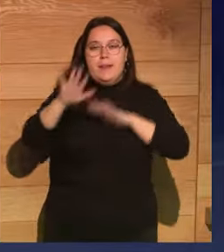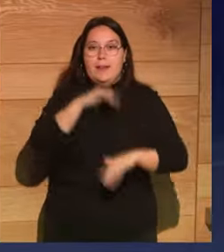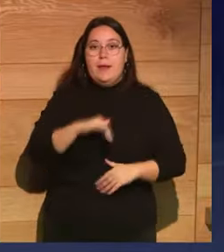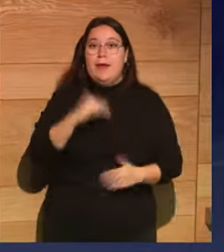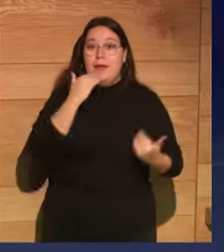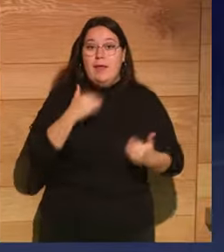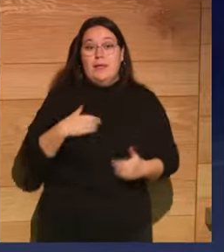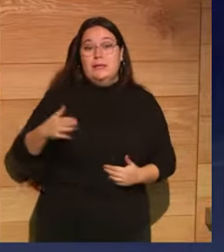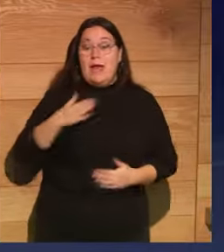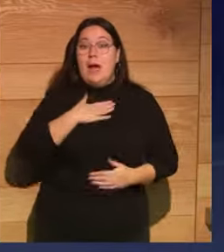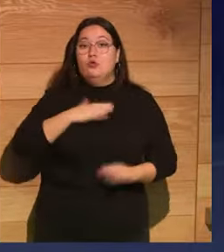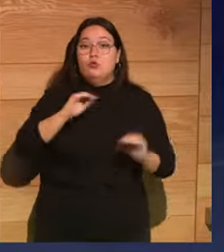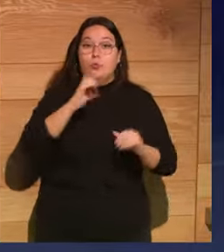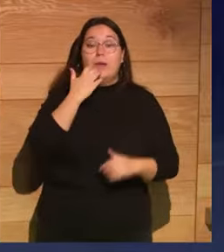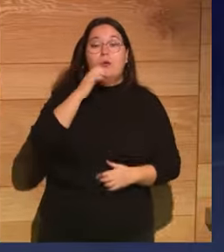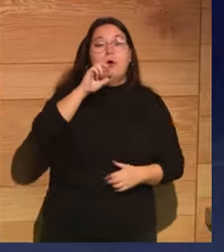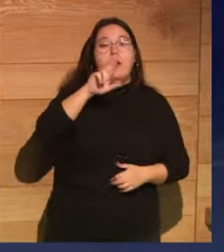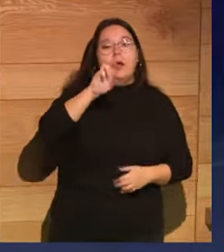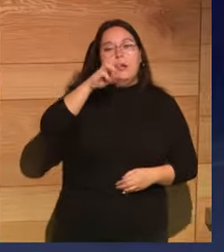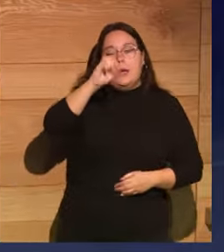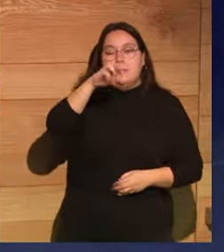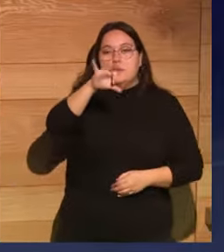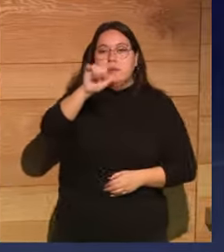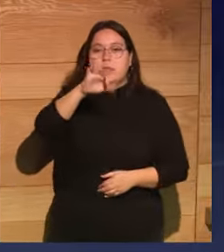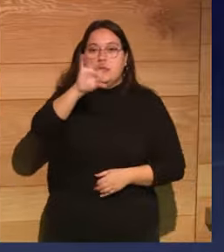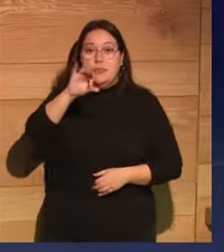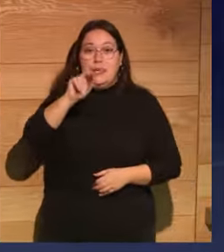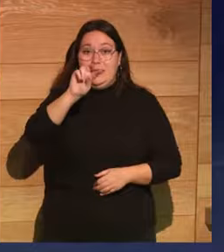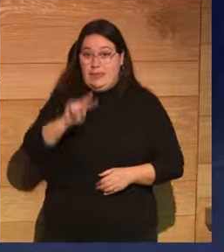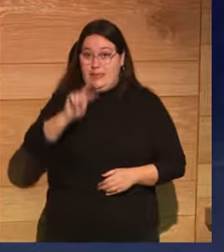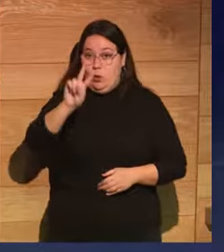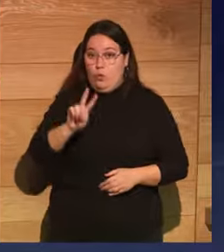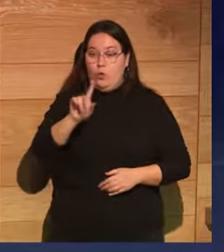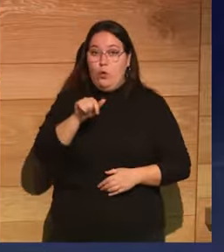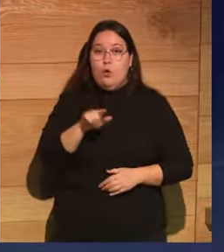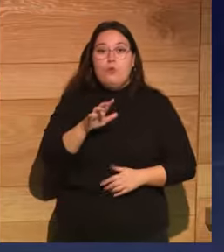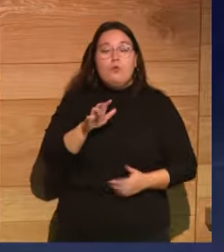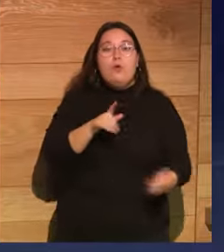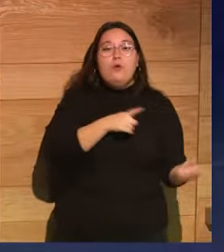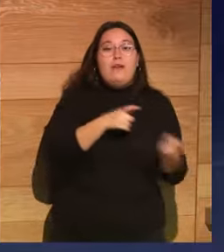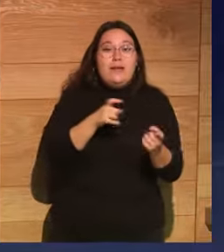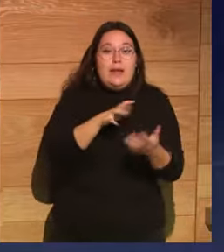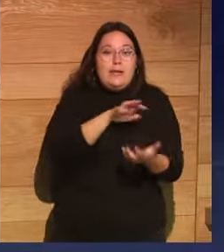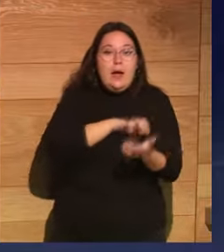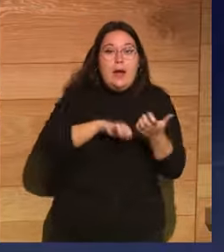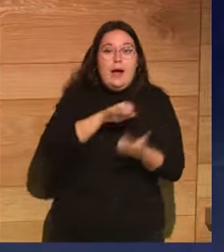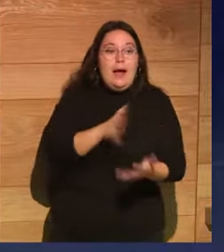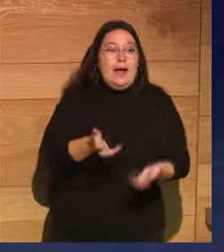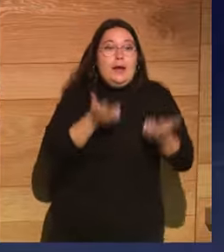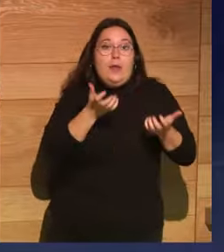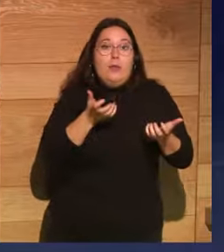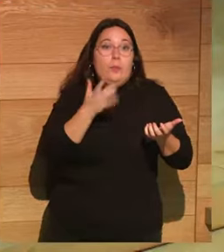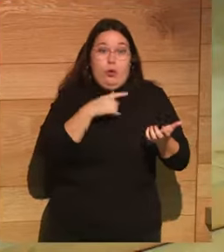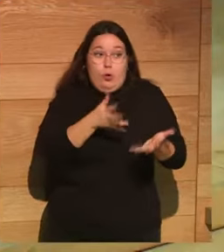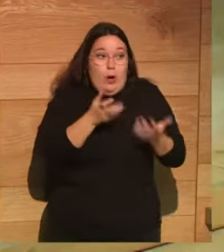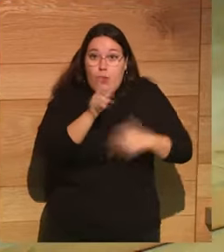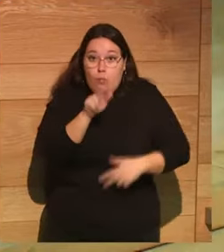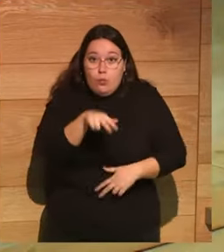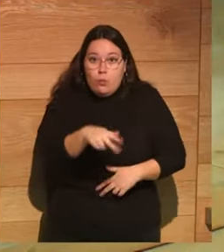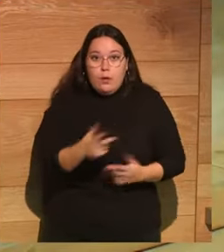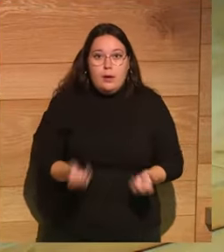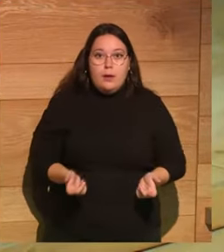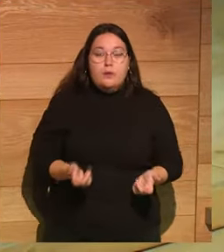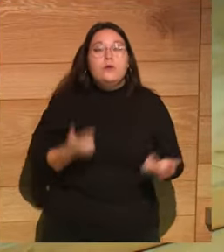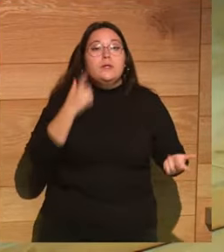Es que Ranset II erigió una columna para celebrar una batalla que el tío no había ganado. Pero claro, a ver quién era el bueno que iba a